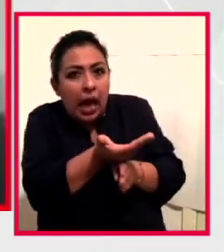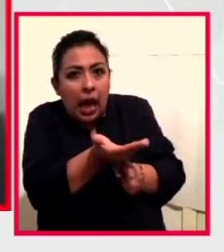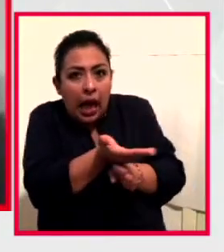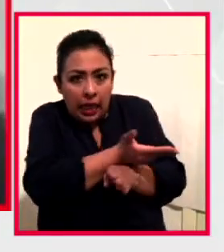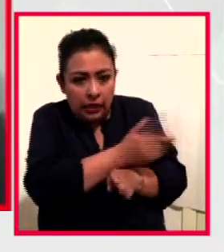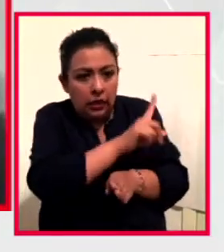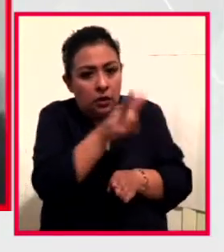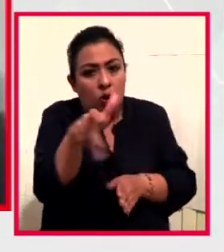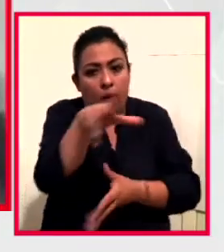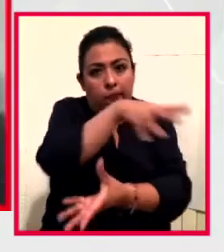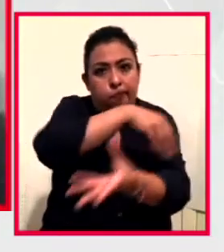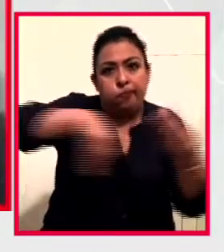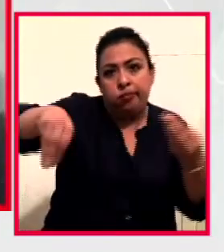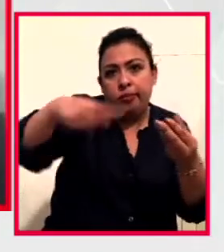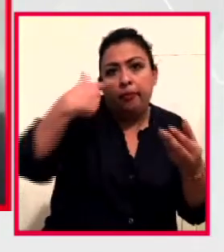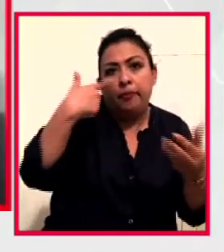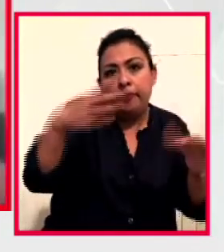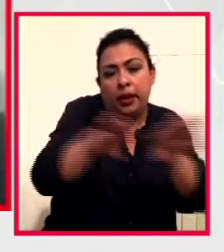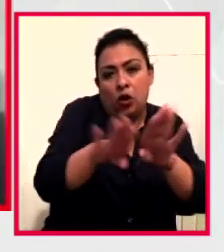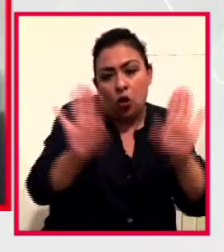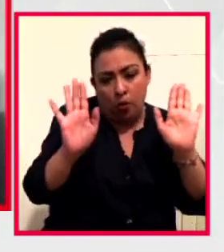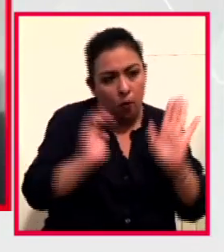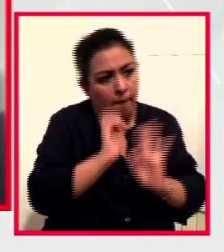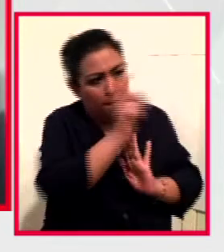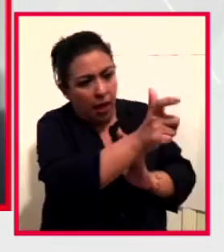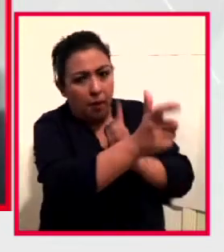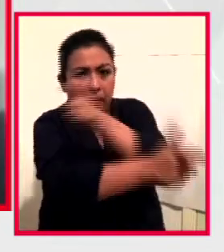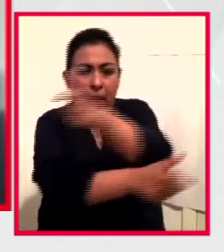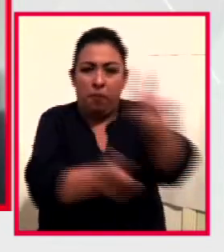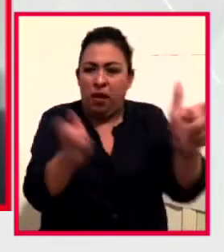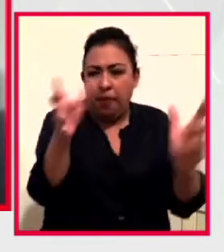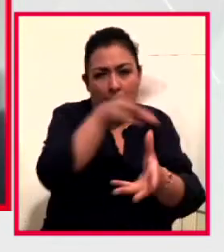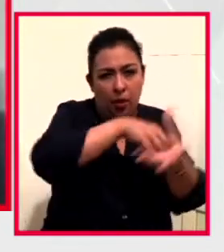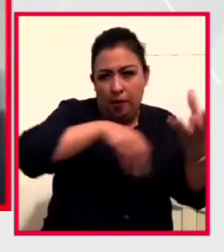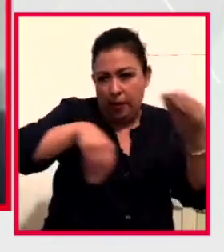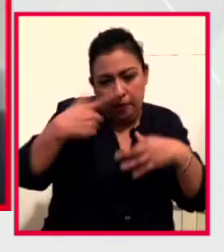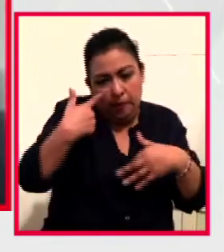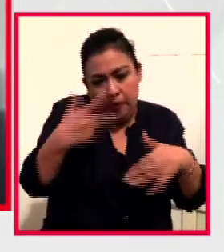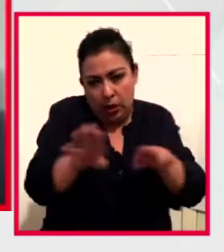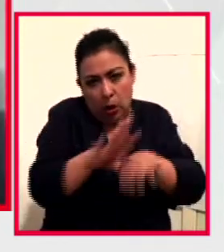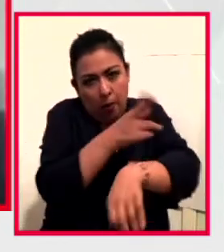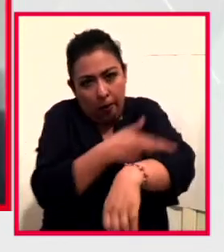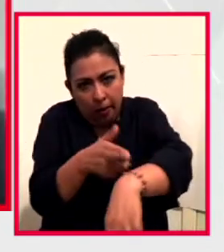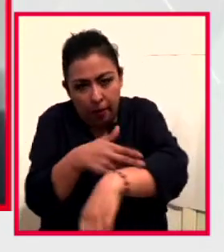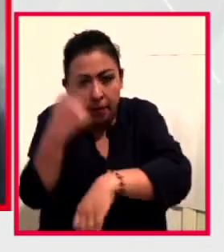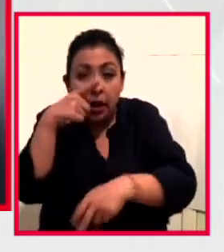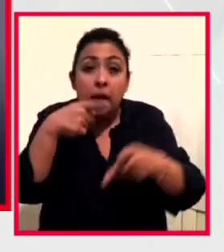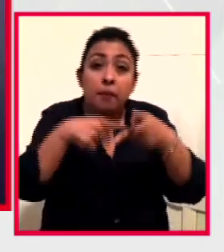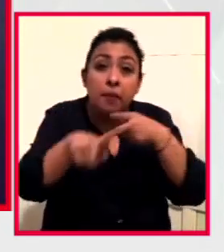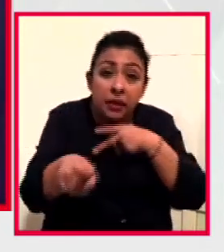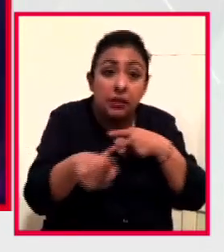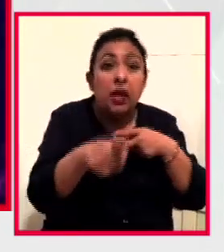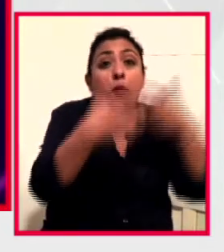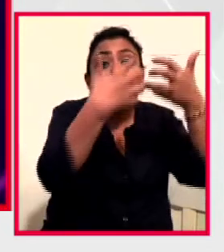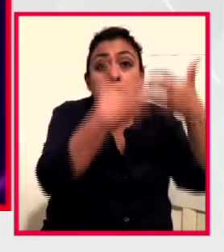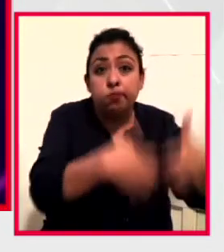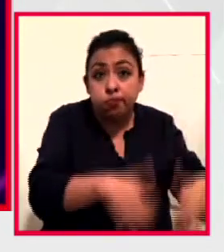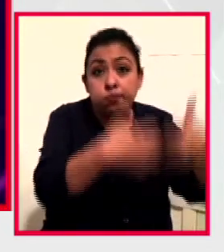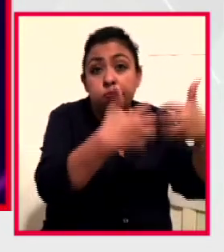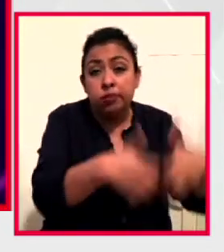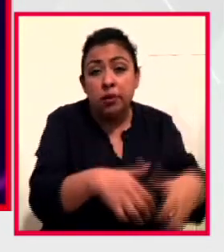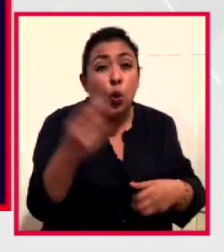nos hacemos bolas, ¿no? Y luego nosotros les pagamos, ellos les pagan, etcétera, para poder iniciar a rodar este balón. Es